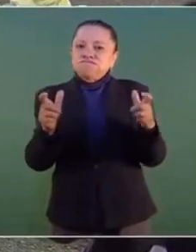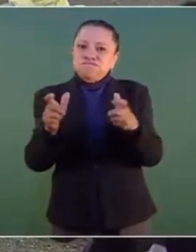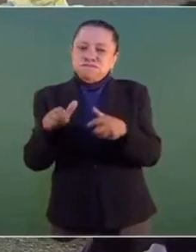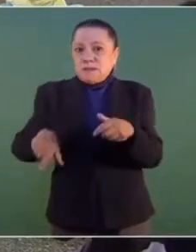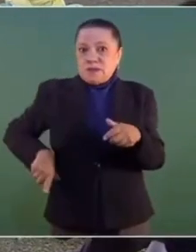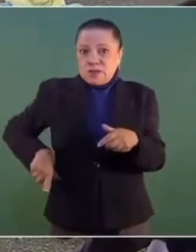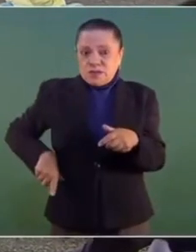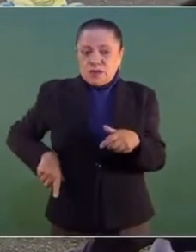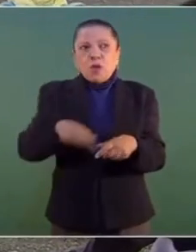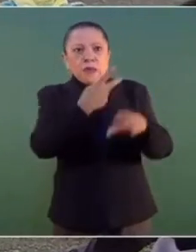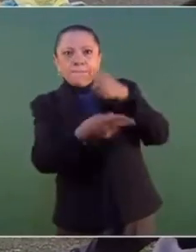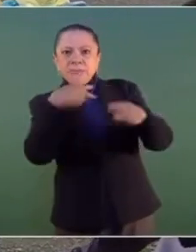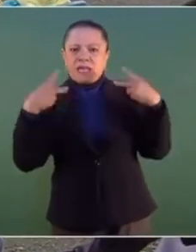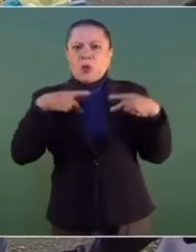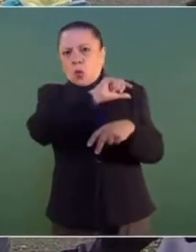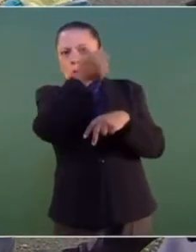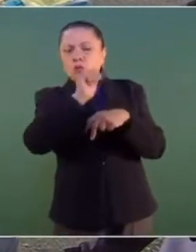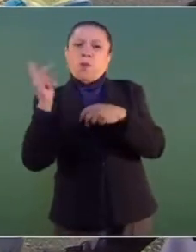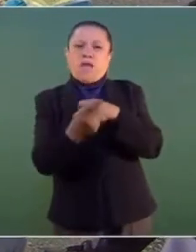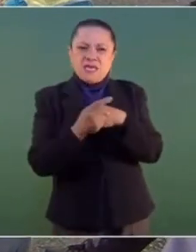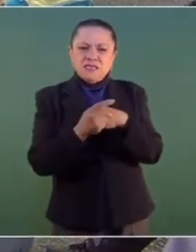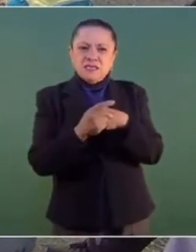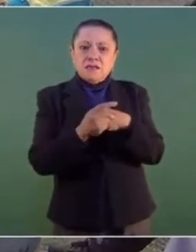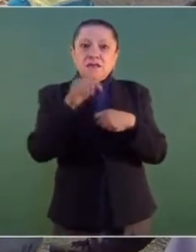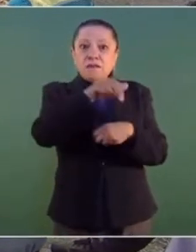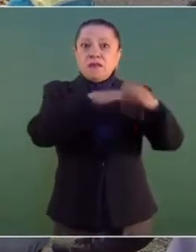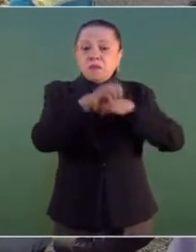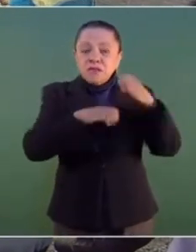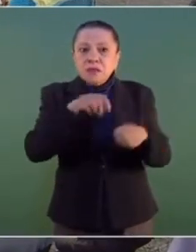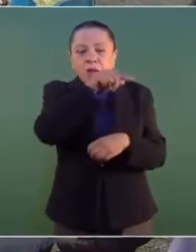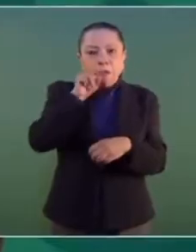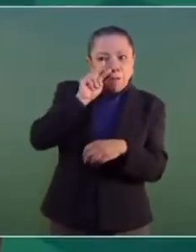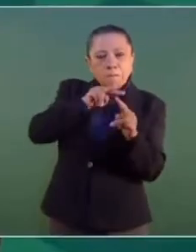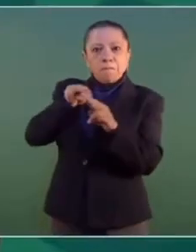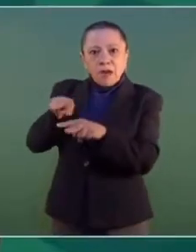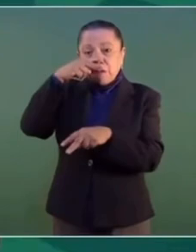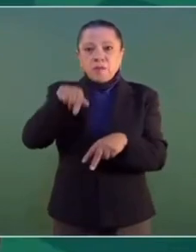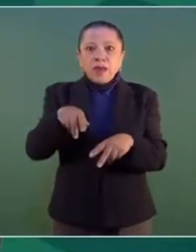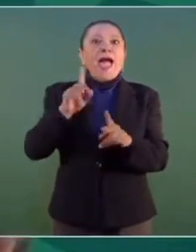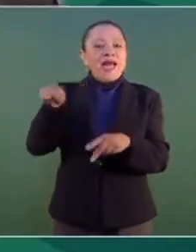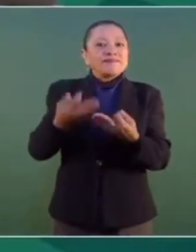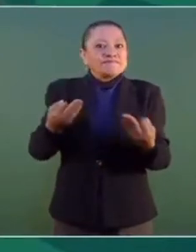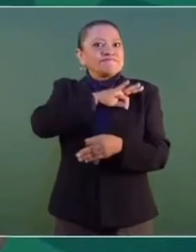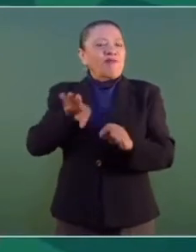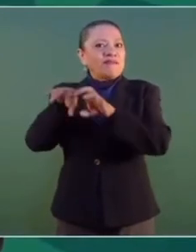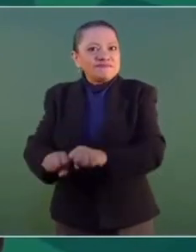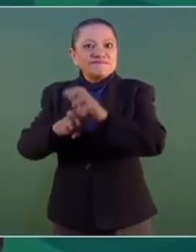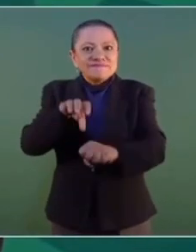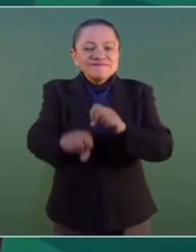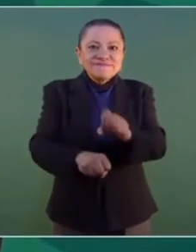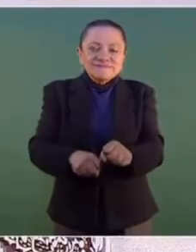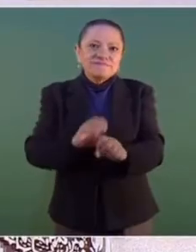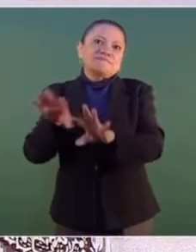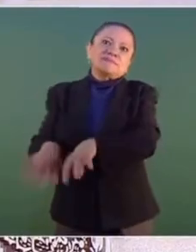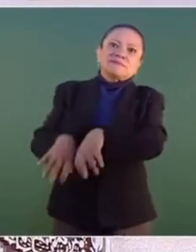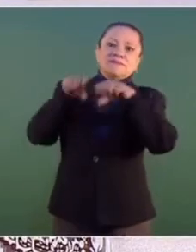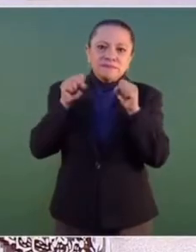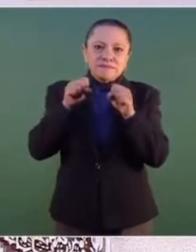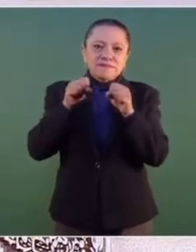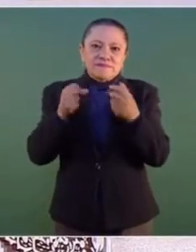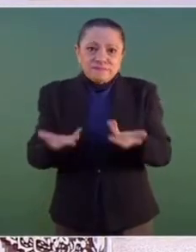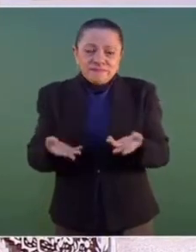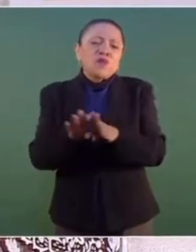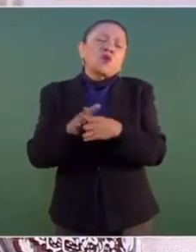y pensaban que México era tierra de conquista y nos saqueaban, como